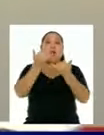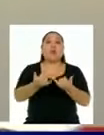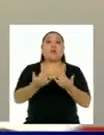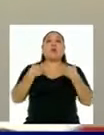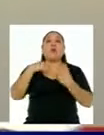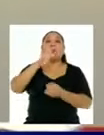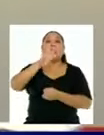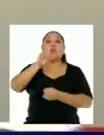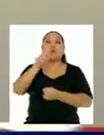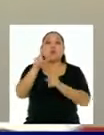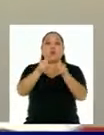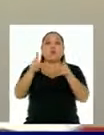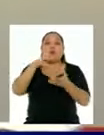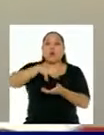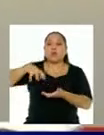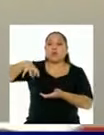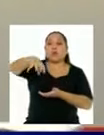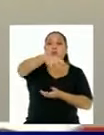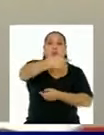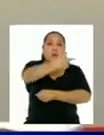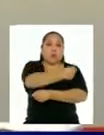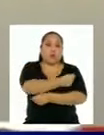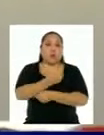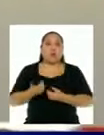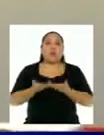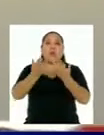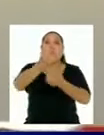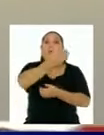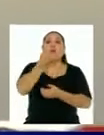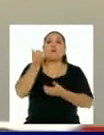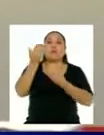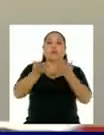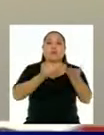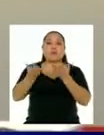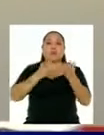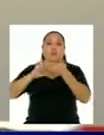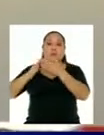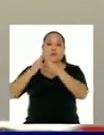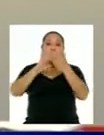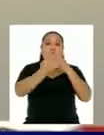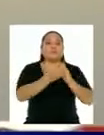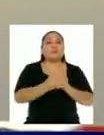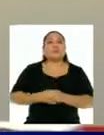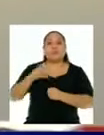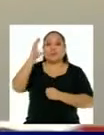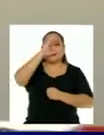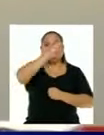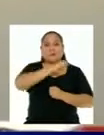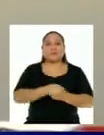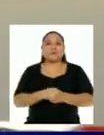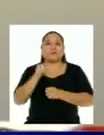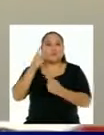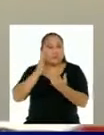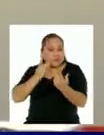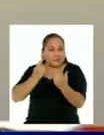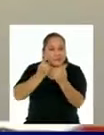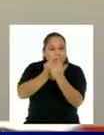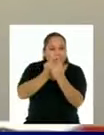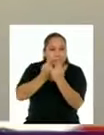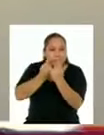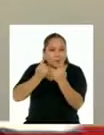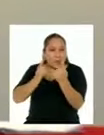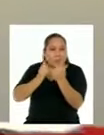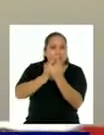puntos de vacunación a fin de prestar el mejor servicio a la población. Se ha buscado fundamentalmente acercar más